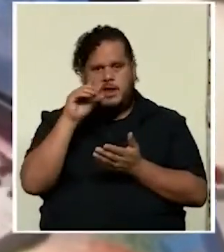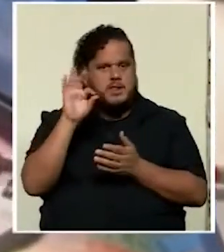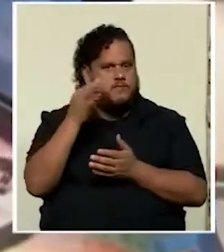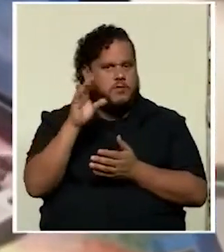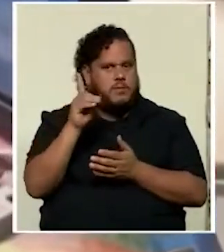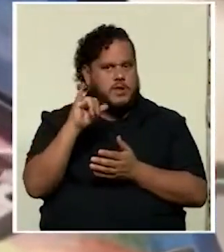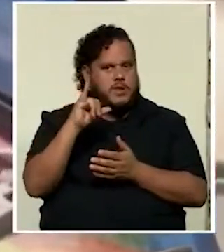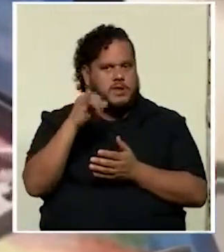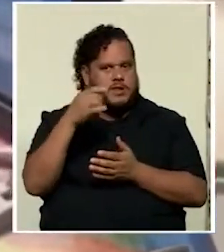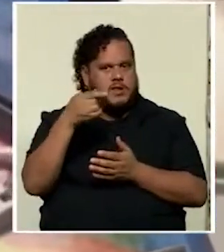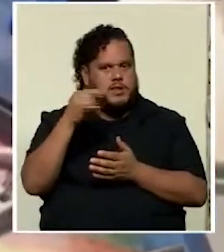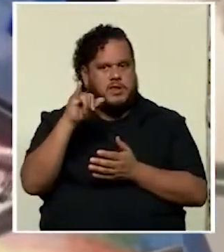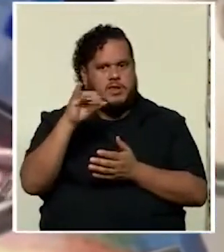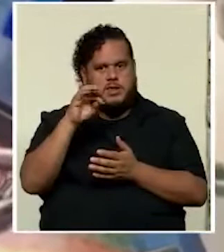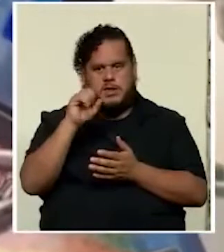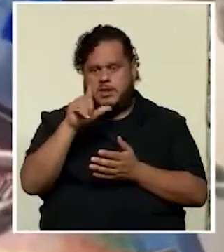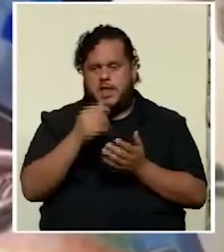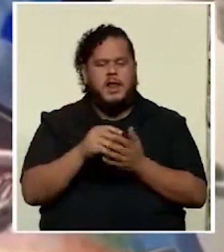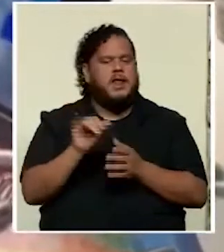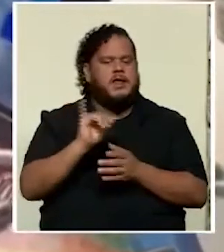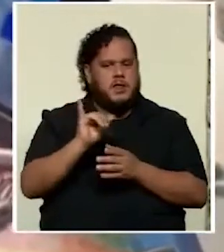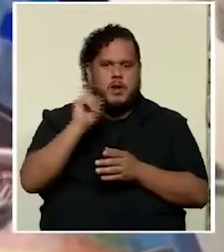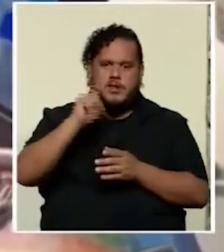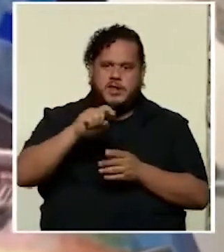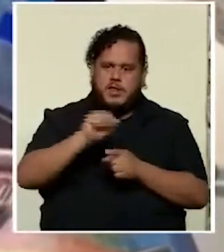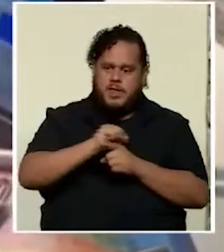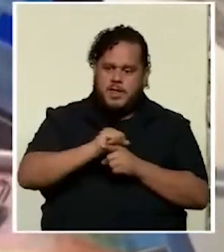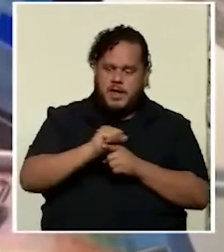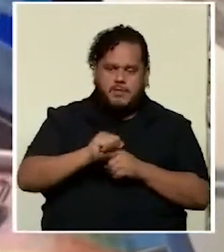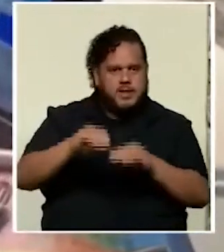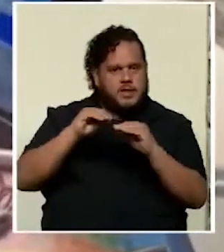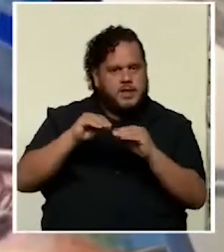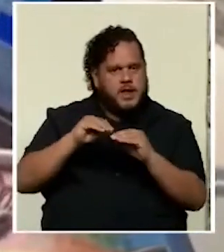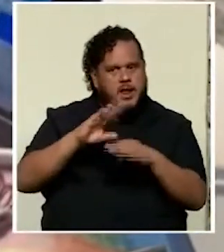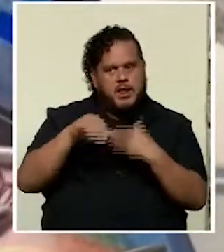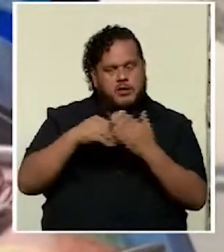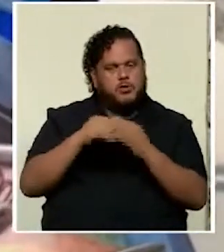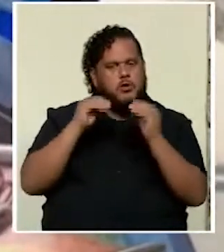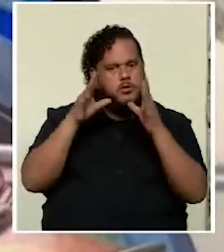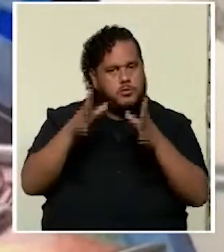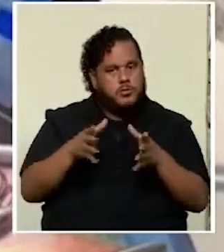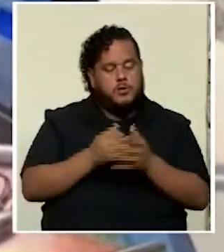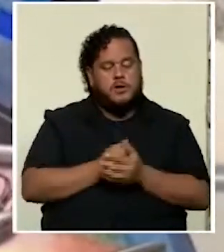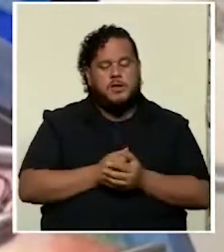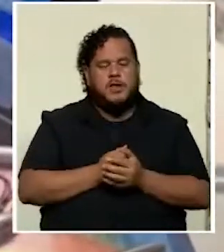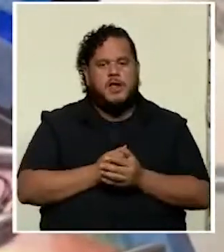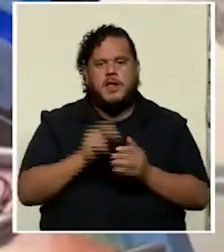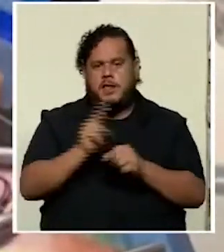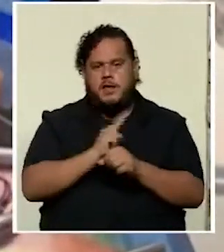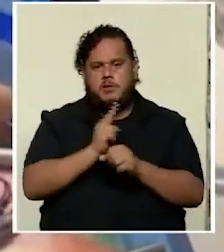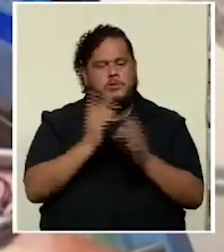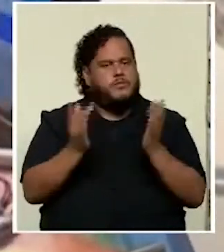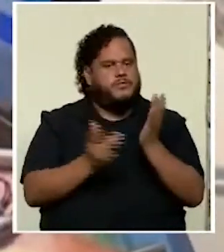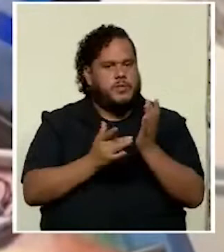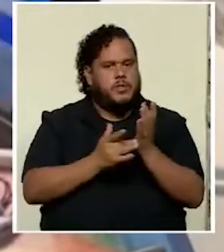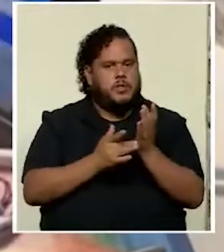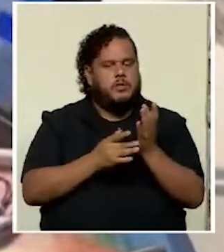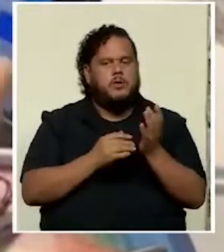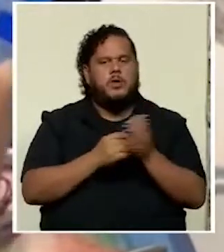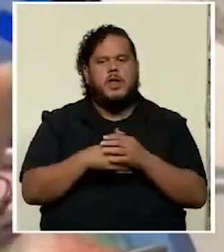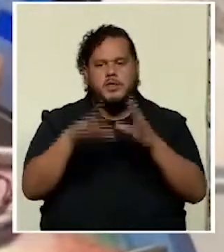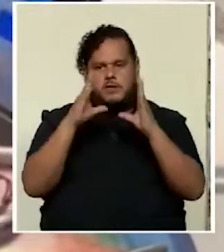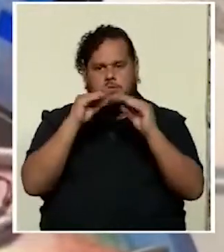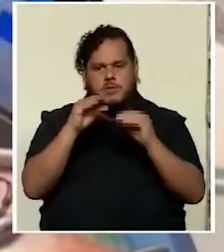componente de capacitación por ejemplo al personal docente en el uso de tecnologías de información y